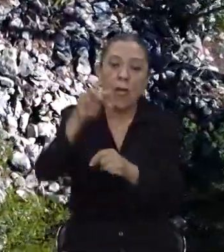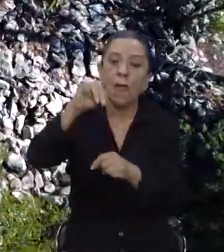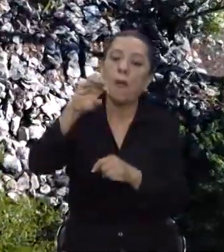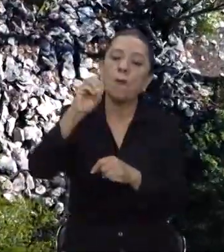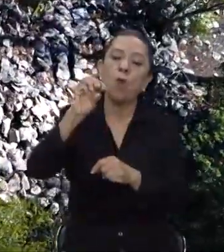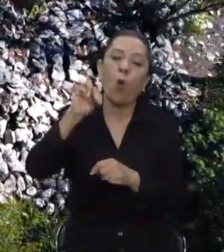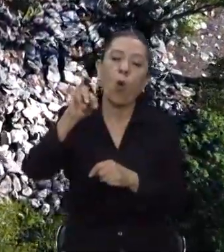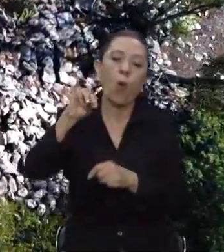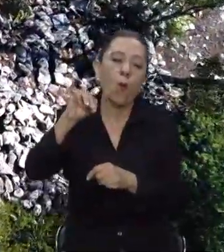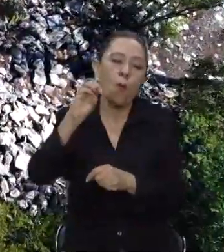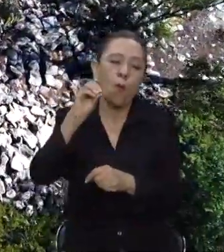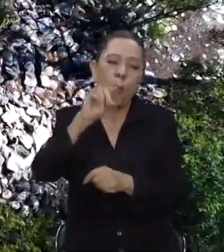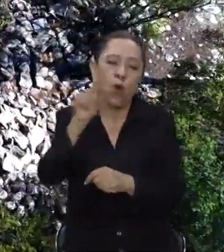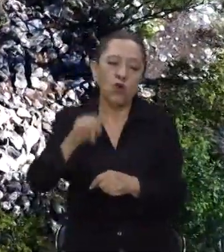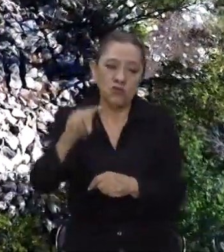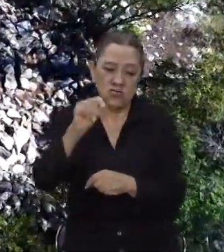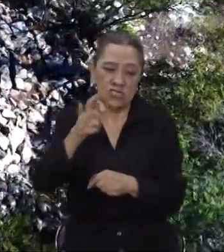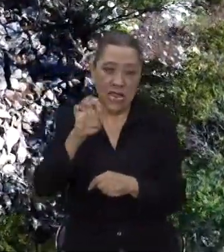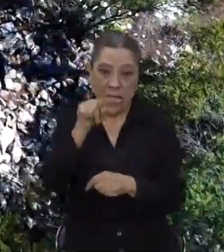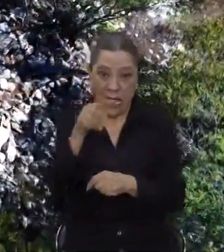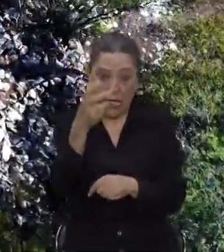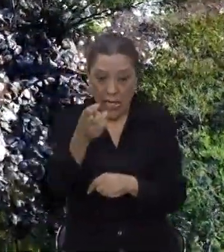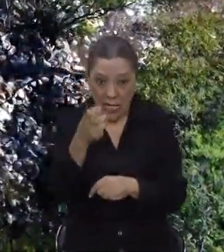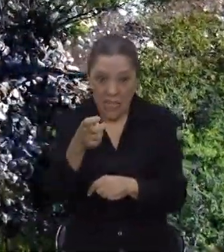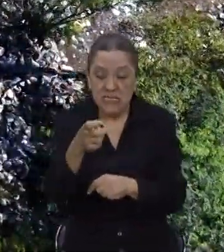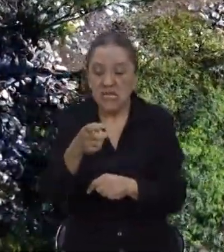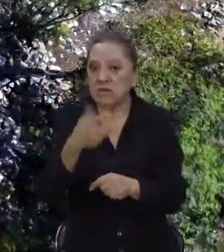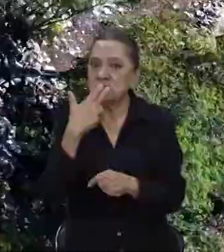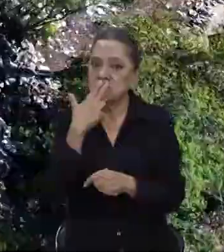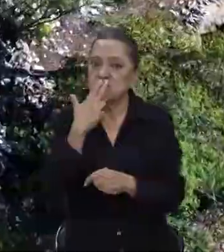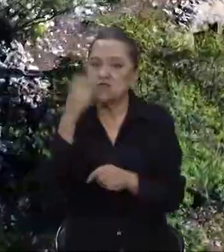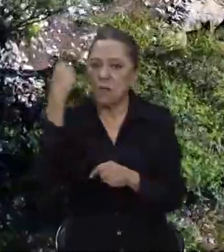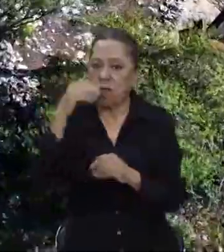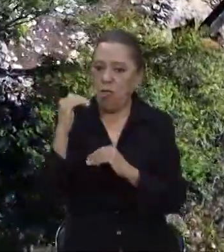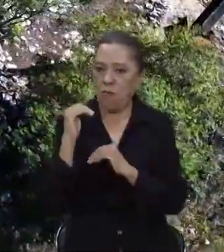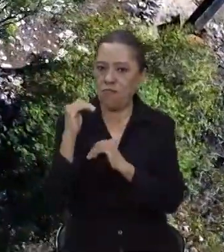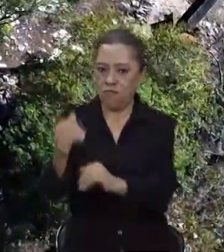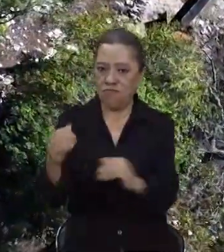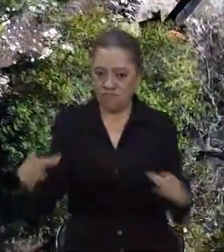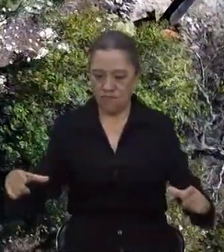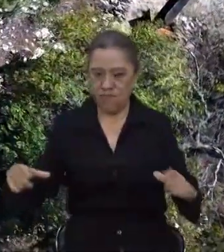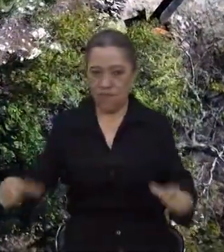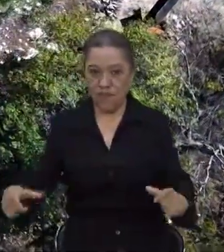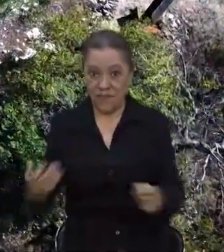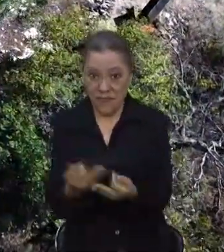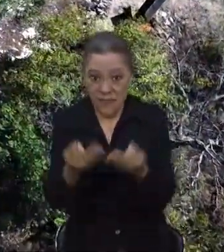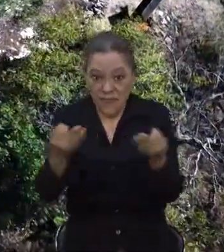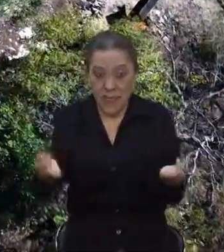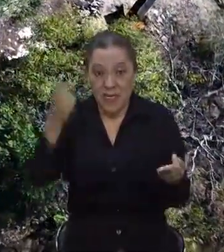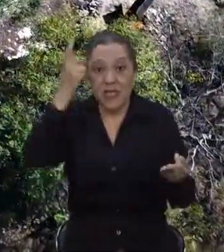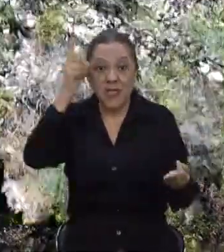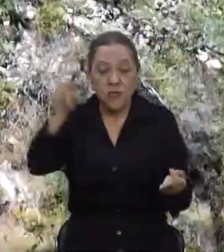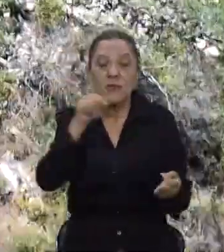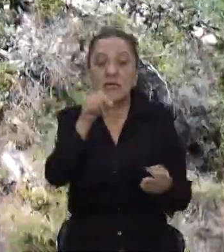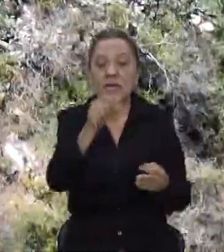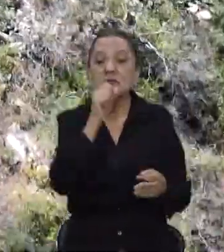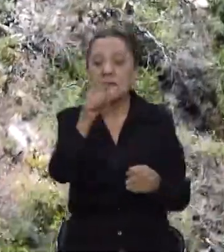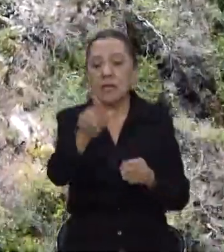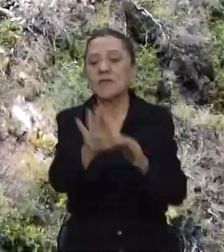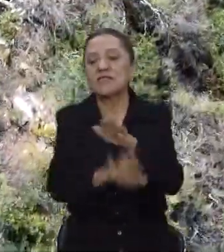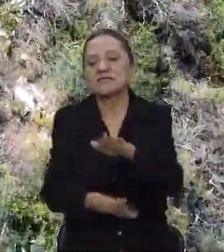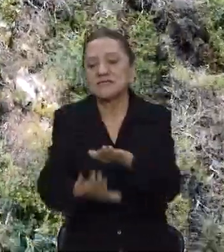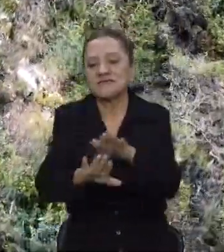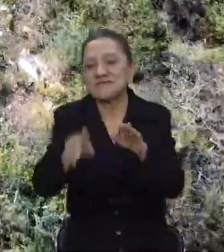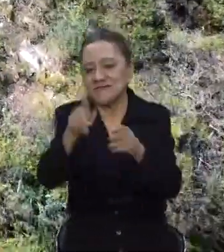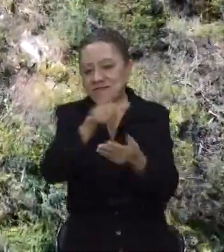Música El está a mis espaldas que también es una construcción que sirvía para delimitar un territorio y básicamente lo que también es el